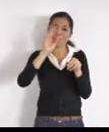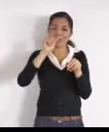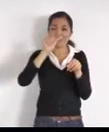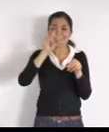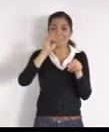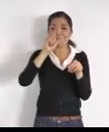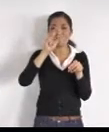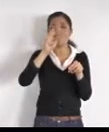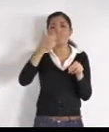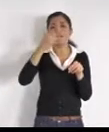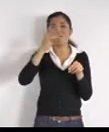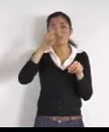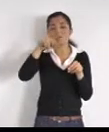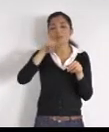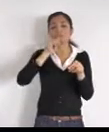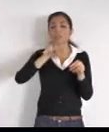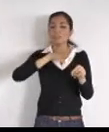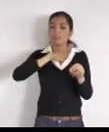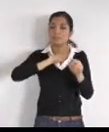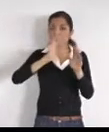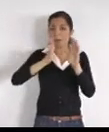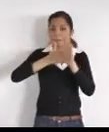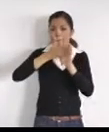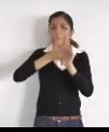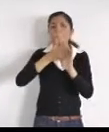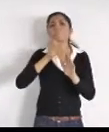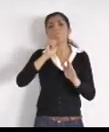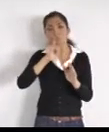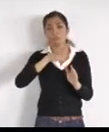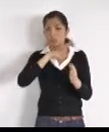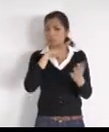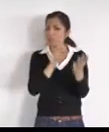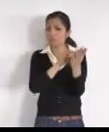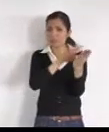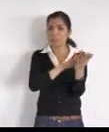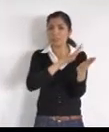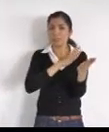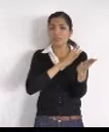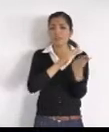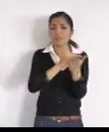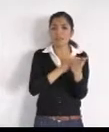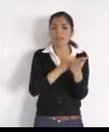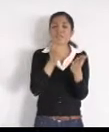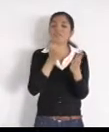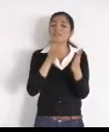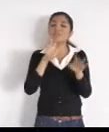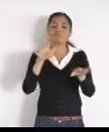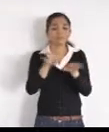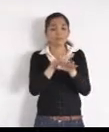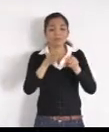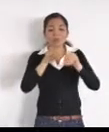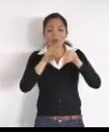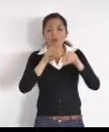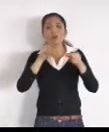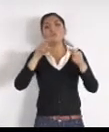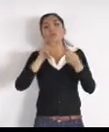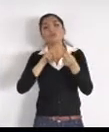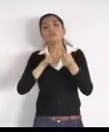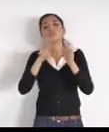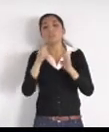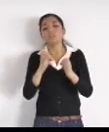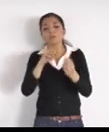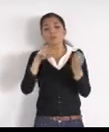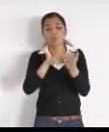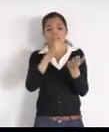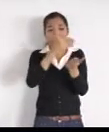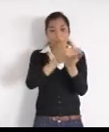incluso poder modificar, dónde está la, la estación, de estas rutas, para evitar, el problema, del tiradero de agua, y de